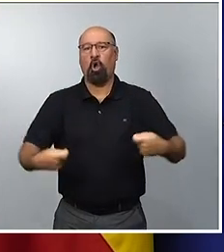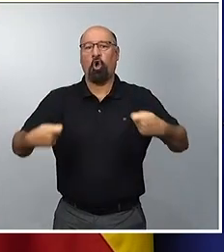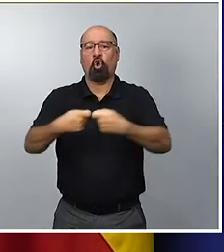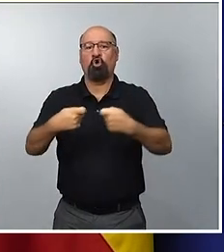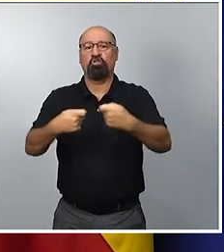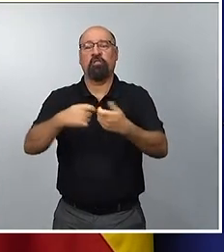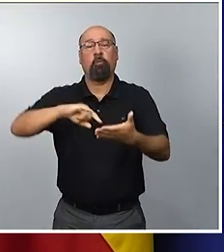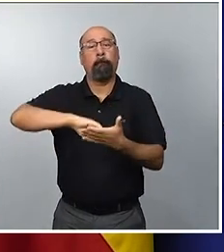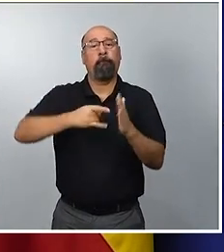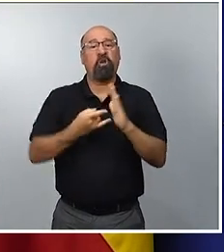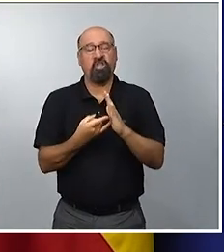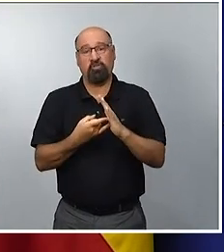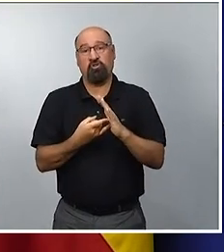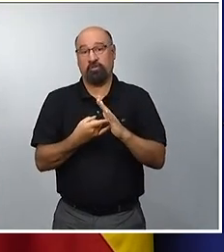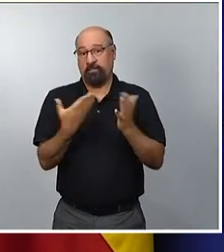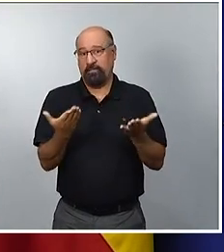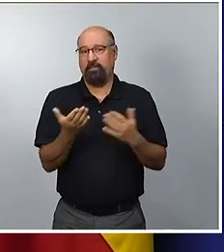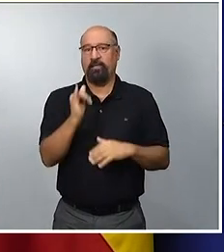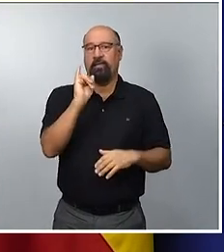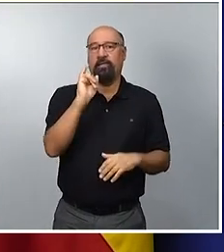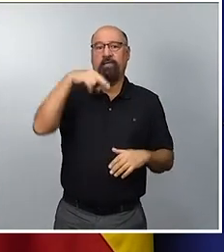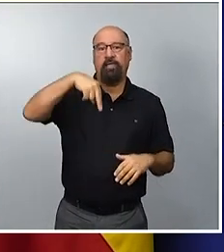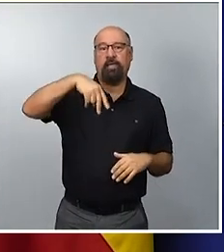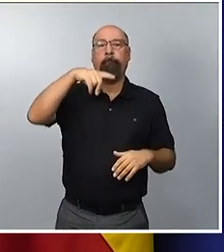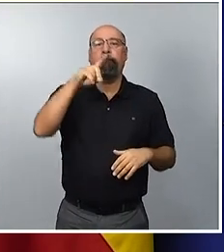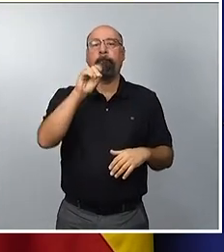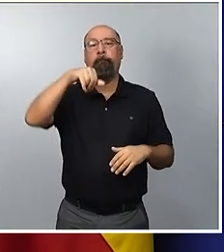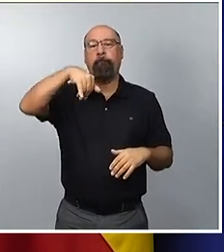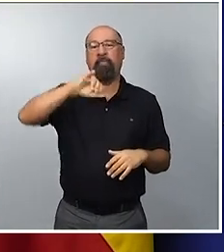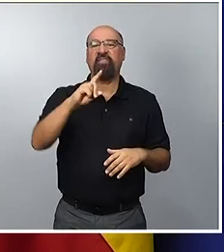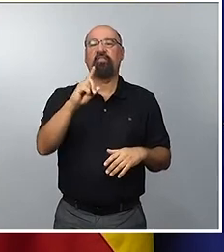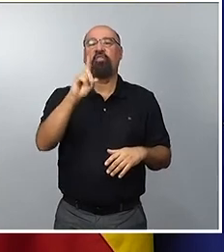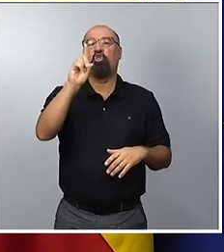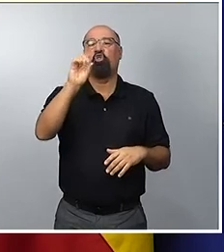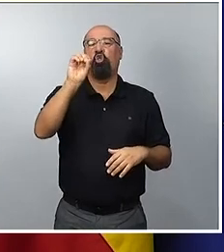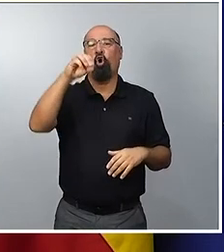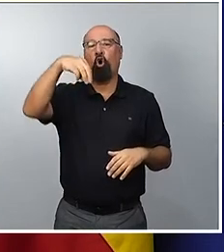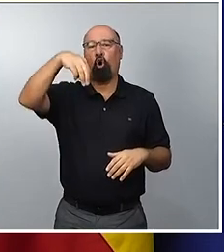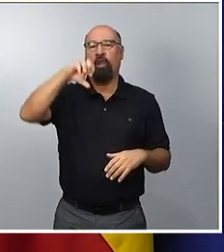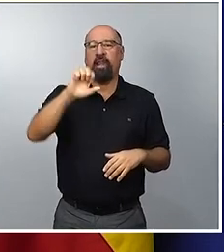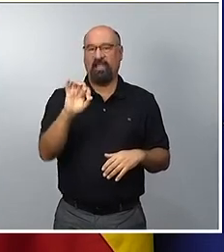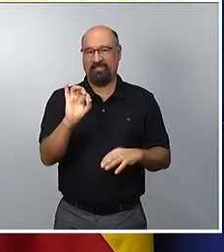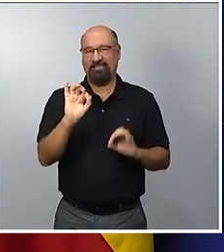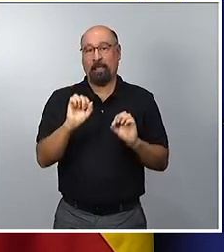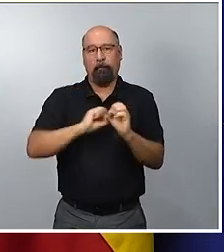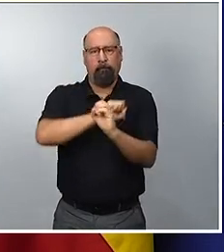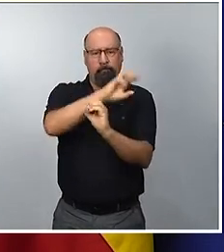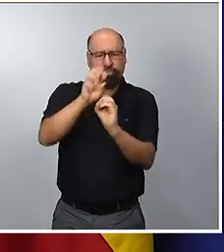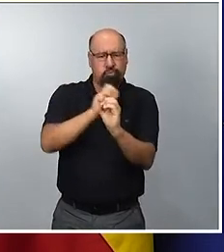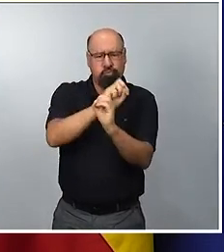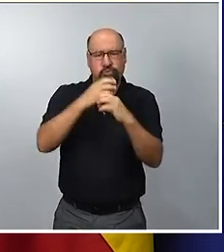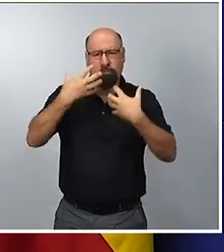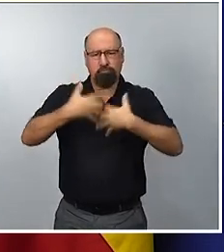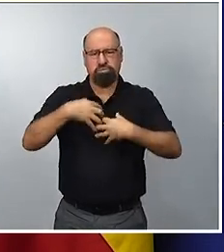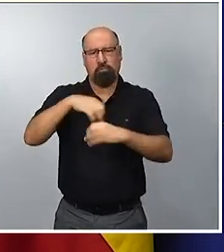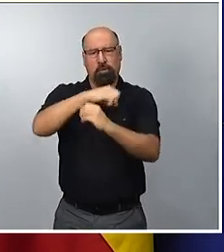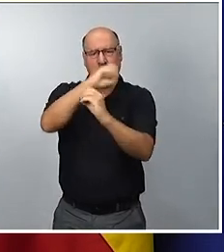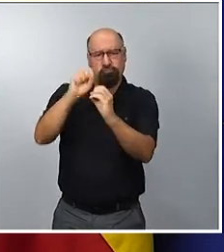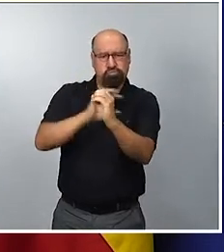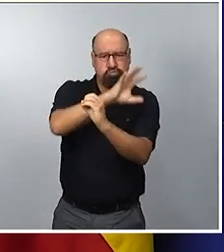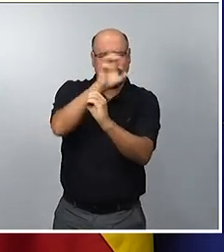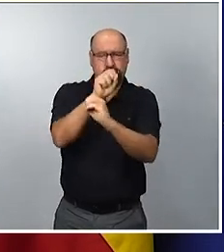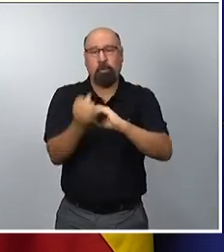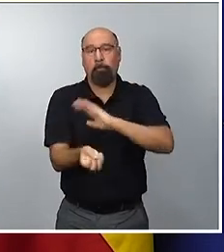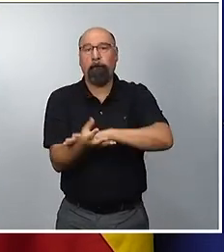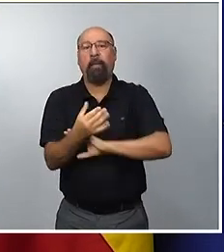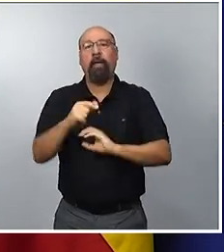proyecto conocido como INMID-DONES, ese proyecto acelerador de partículas. El valor de esta inversión acordado